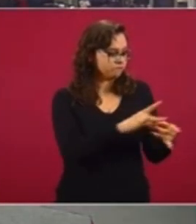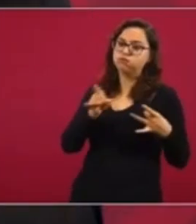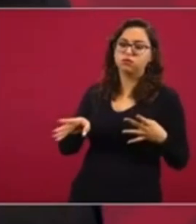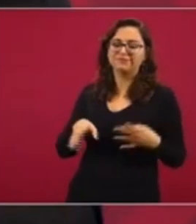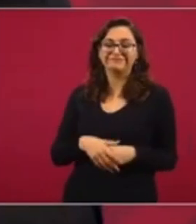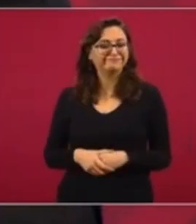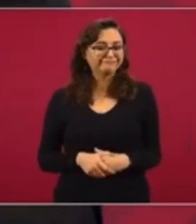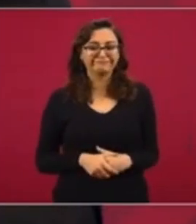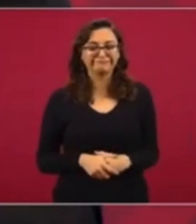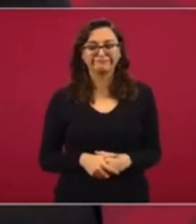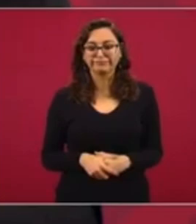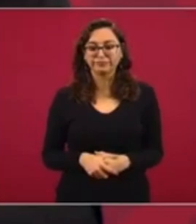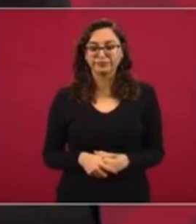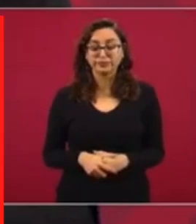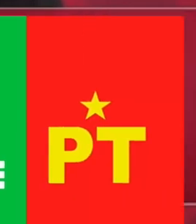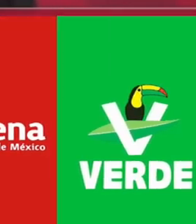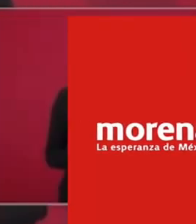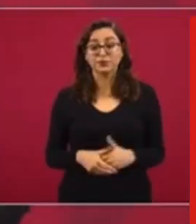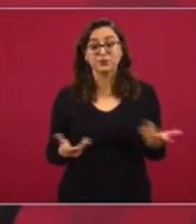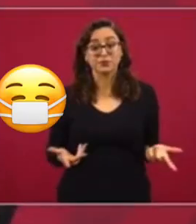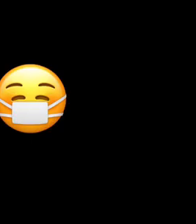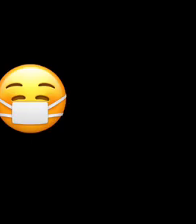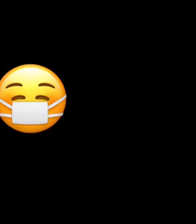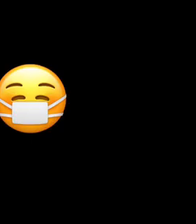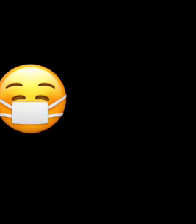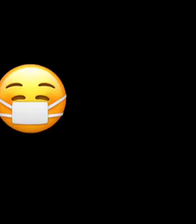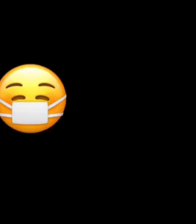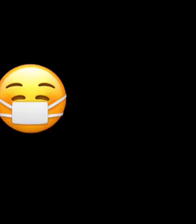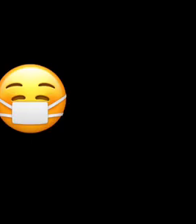fortalecemos. Y sí, es muy vergonzoso.